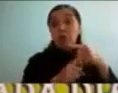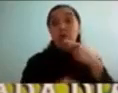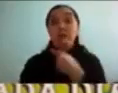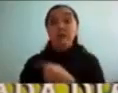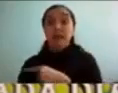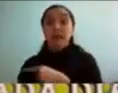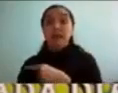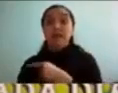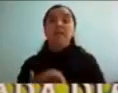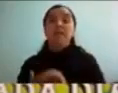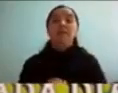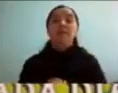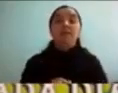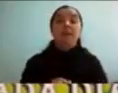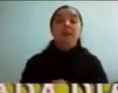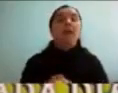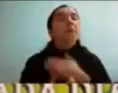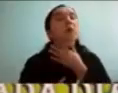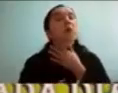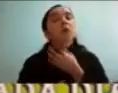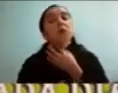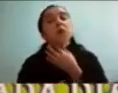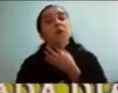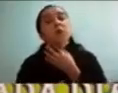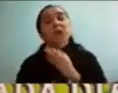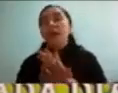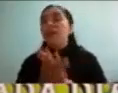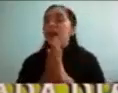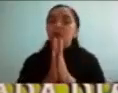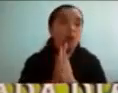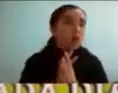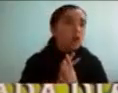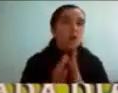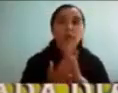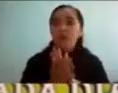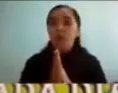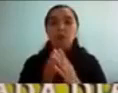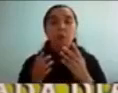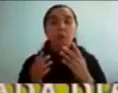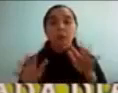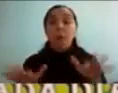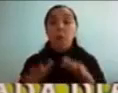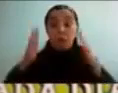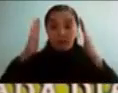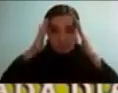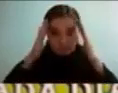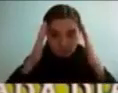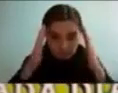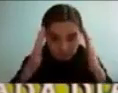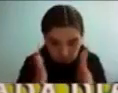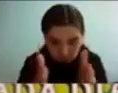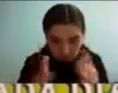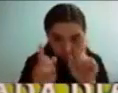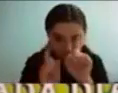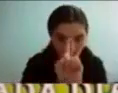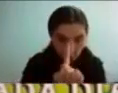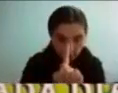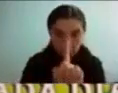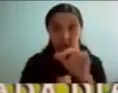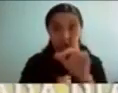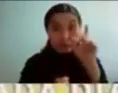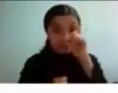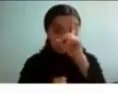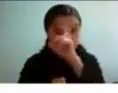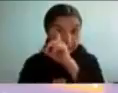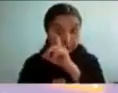caso era de que como me gustaba todo y todavía me gusta todo me cuesta mucho centrarme en algo o focalizarme de hecho